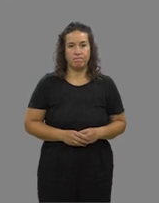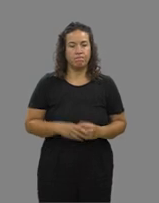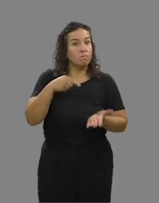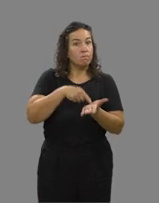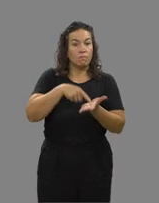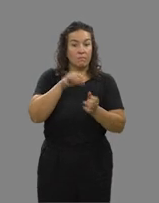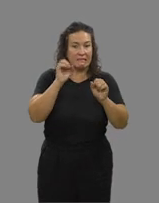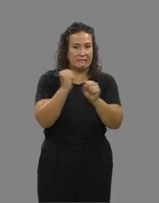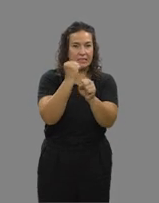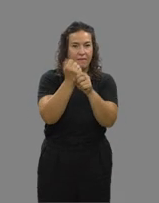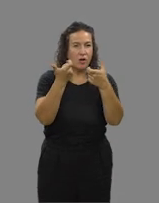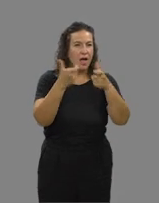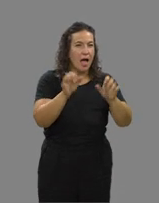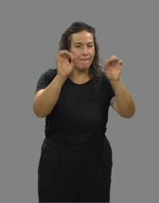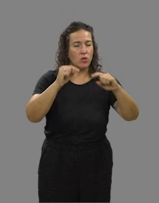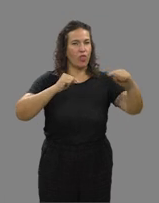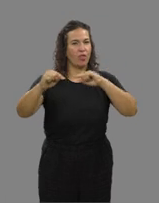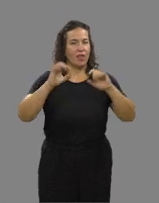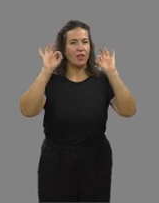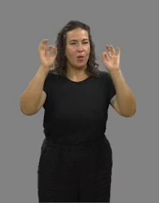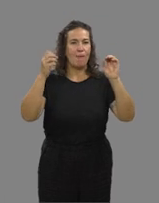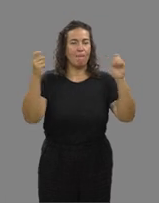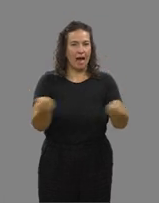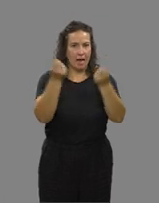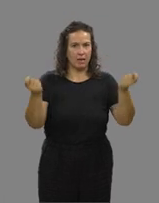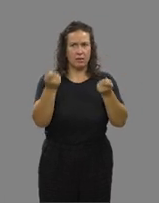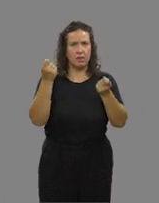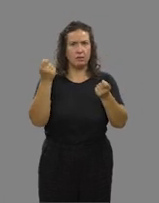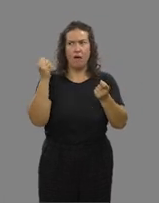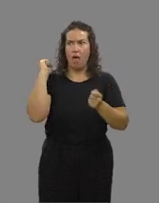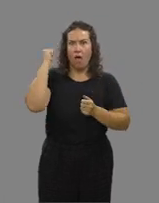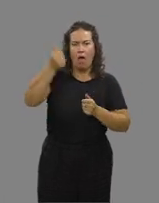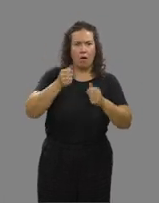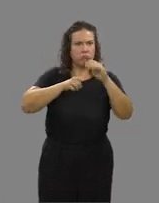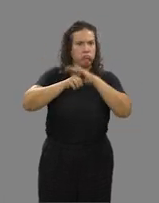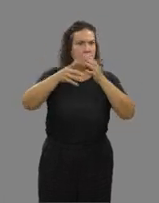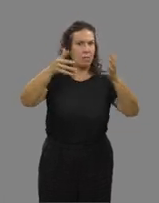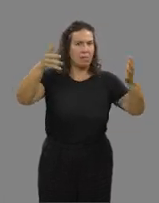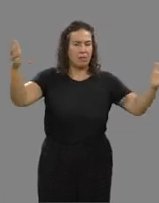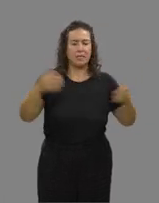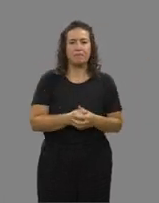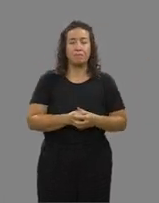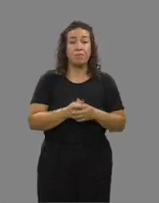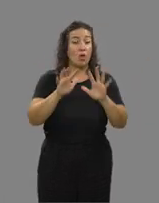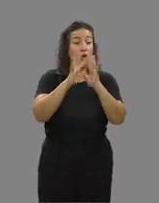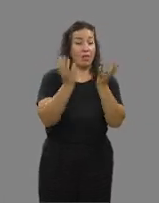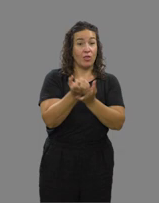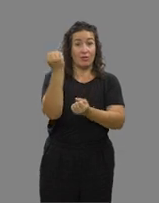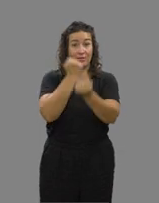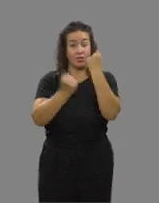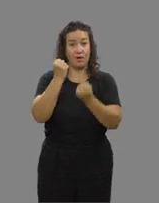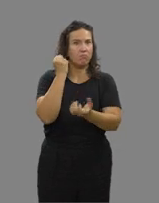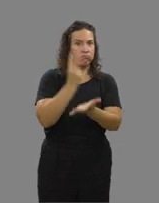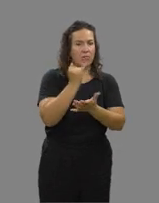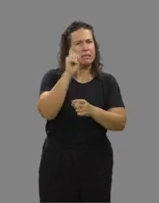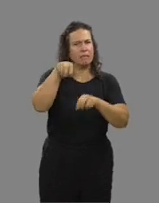La demanda de puestos de trabajo en el ámbito de la dirección de marketing no ha dejado de crecer en los últimos tiempos. Ante los retos de la globalización